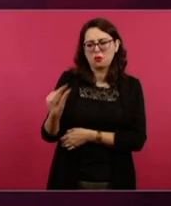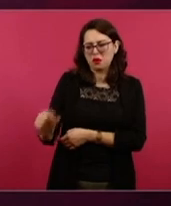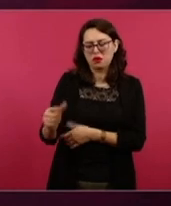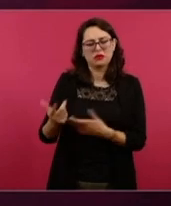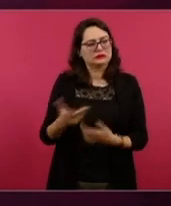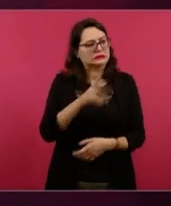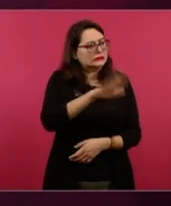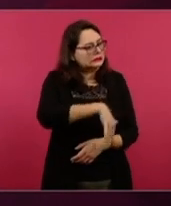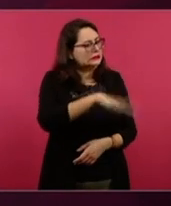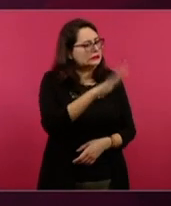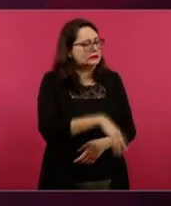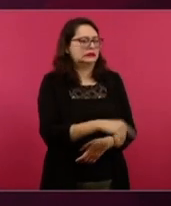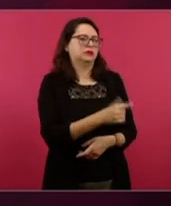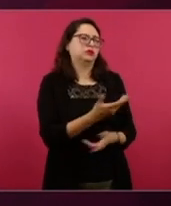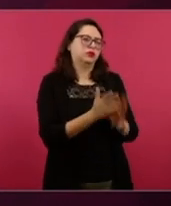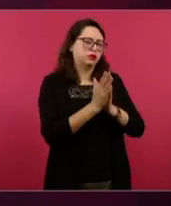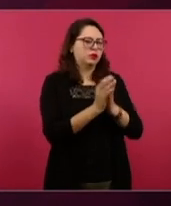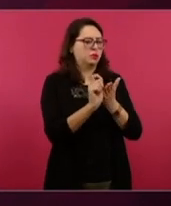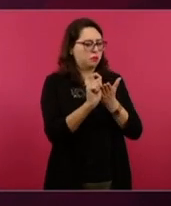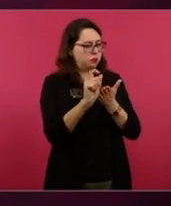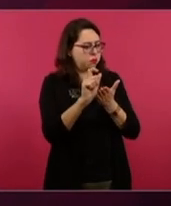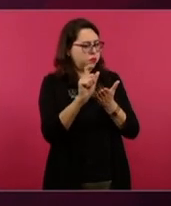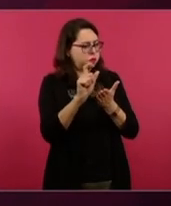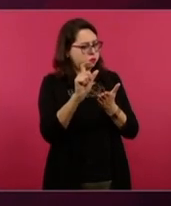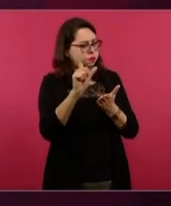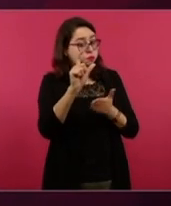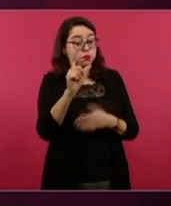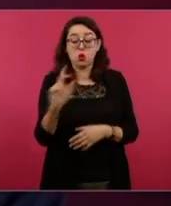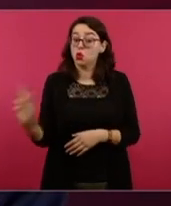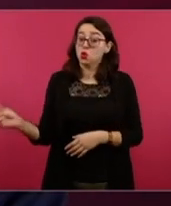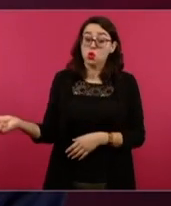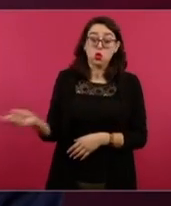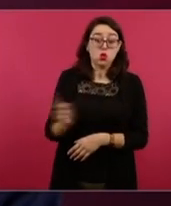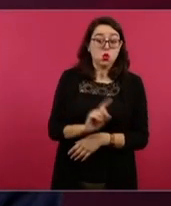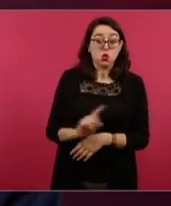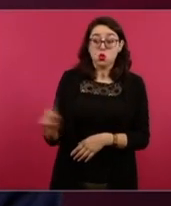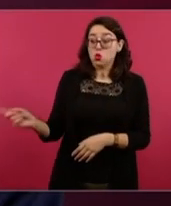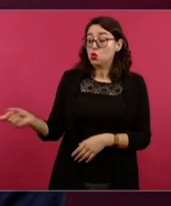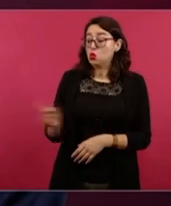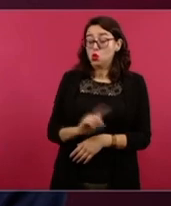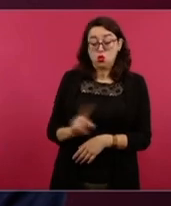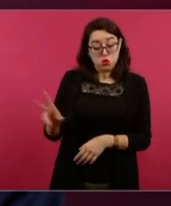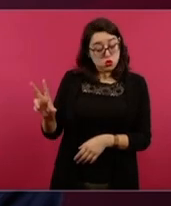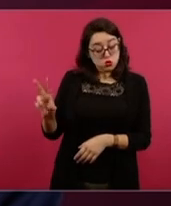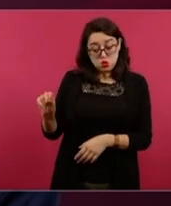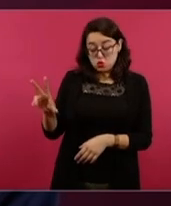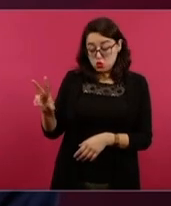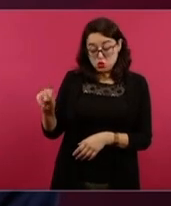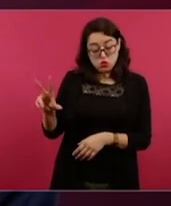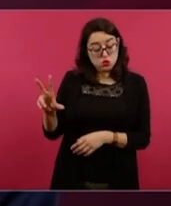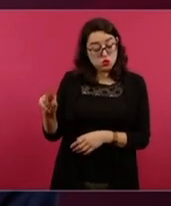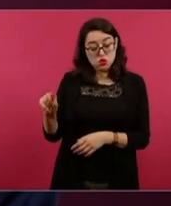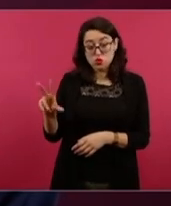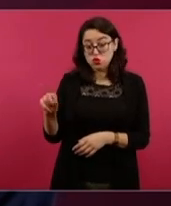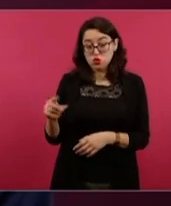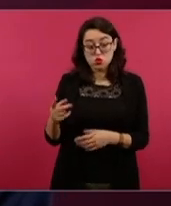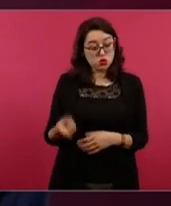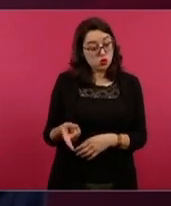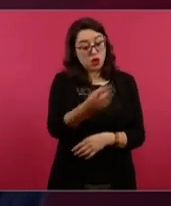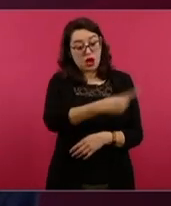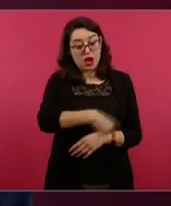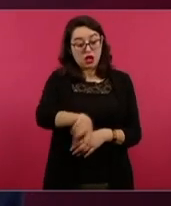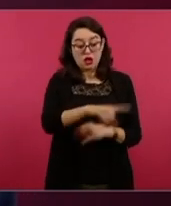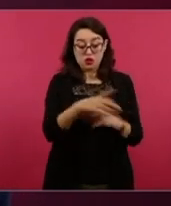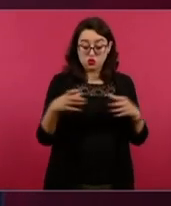y repetían como loros los expertos, columnistas,